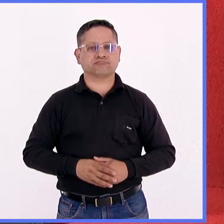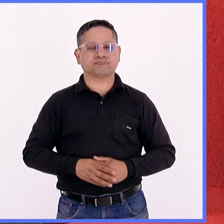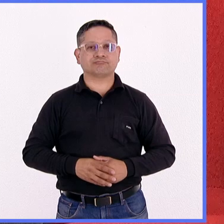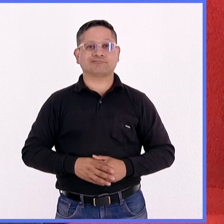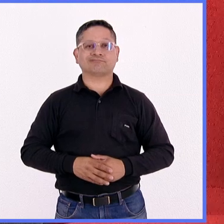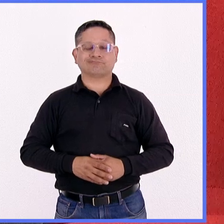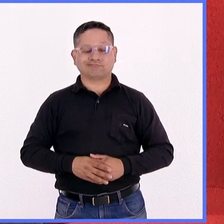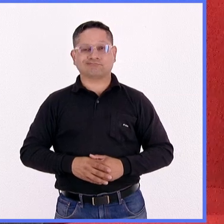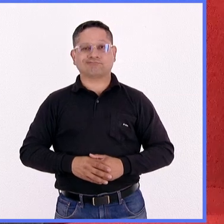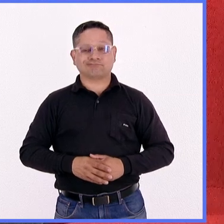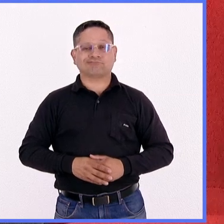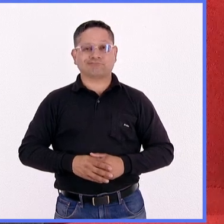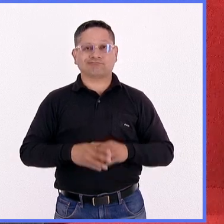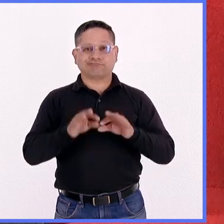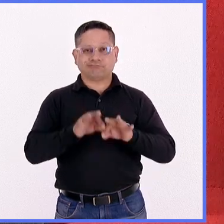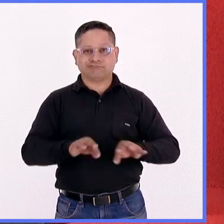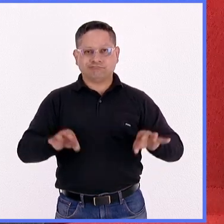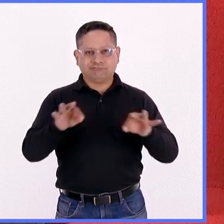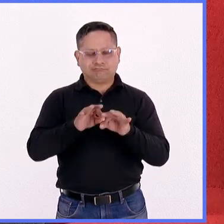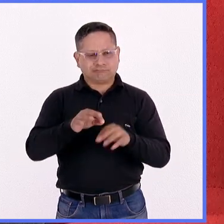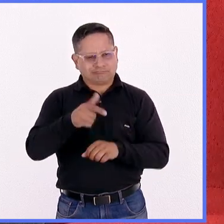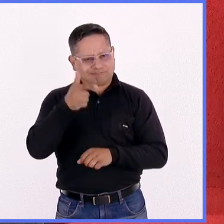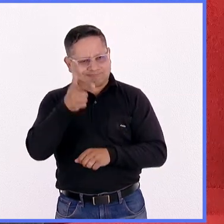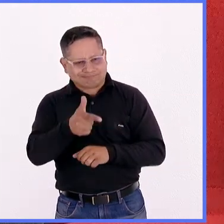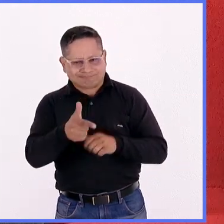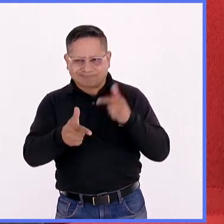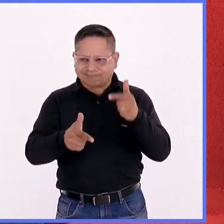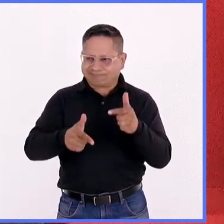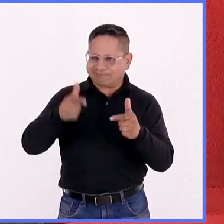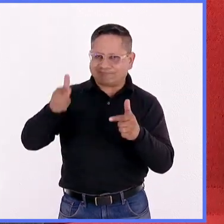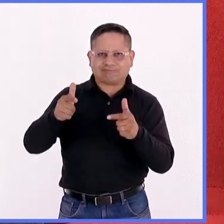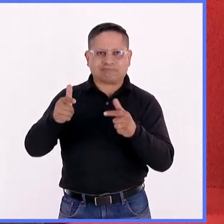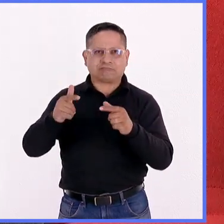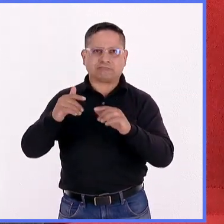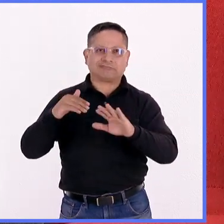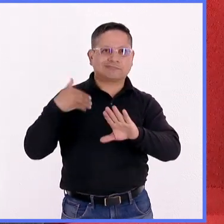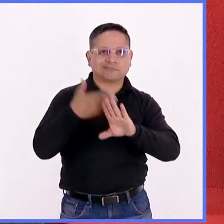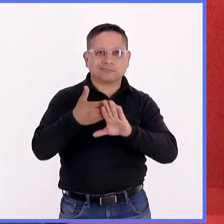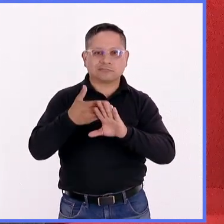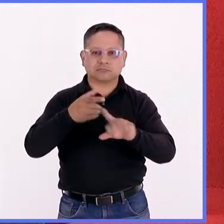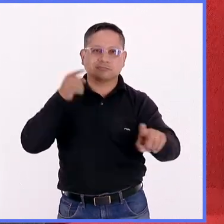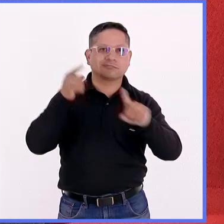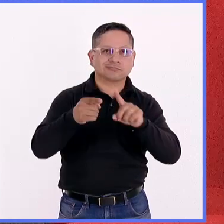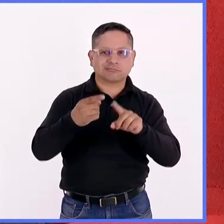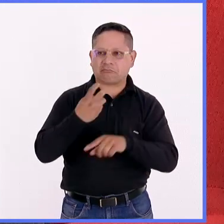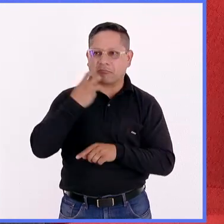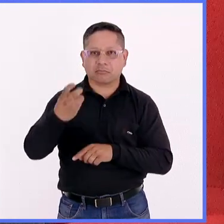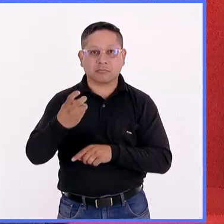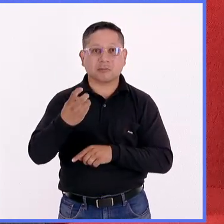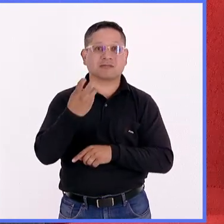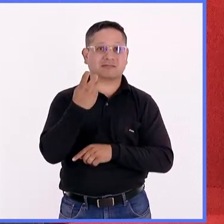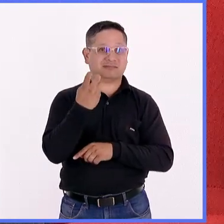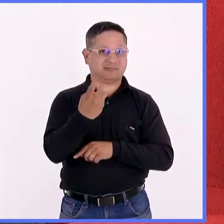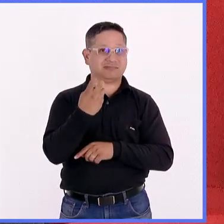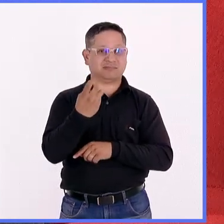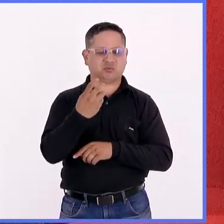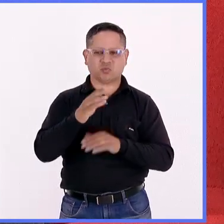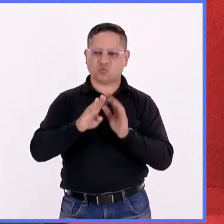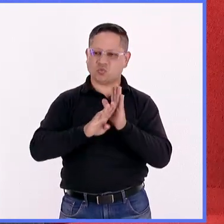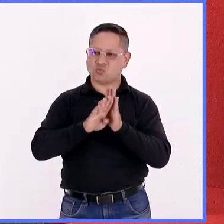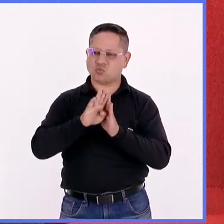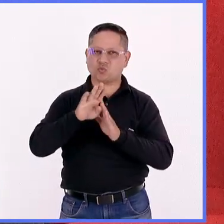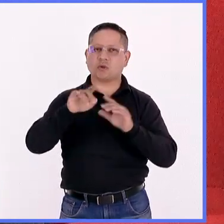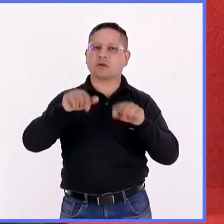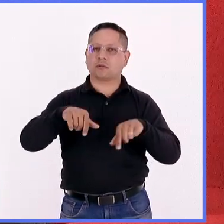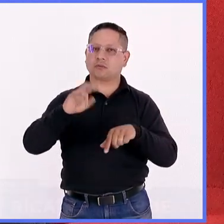Que importante es identificar y también denunciar todo tipo de agresiones, se acuerden violencias, por supuesto, principalmente en entornos